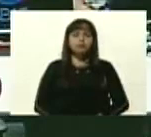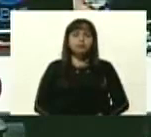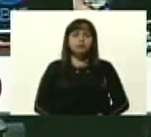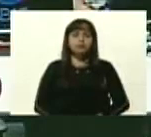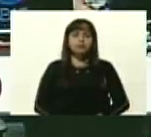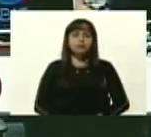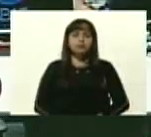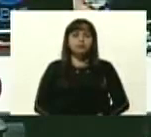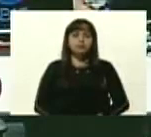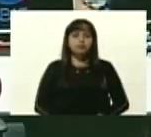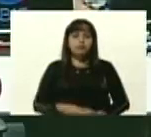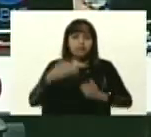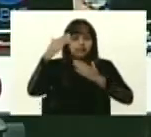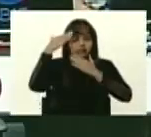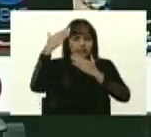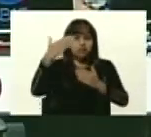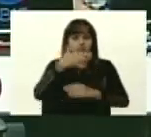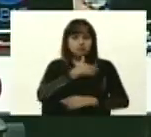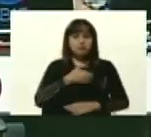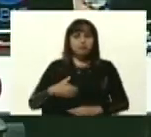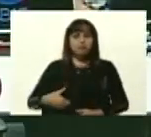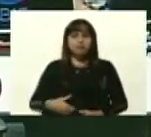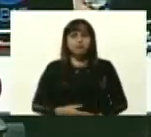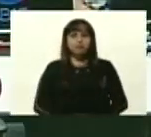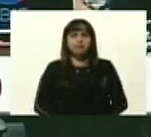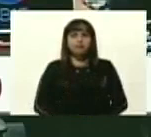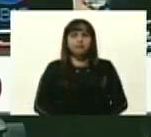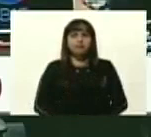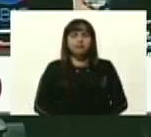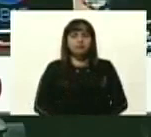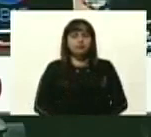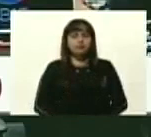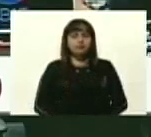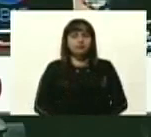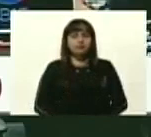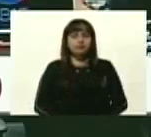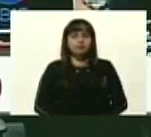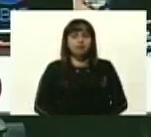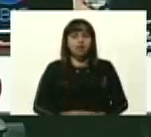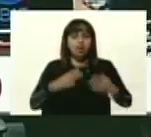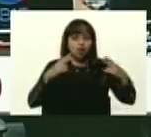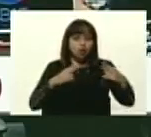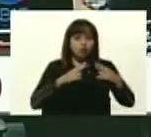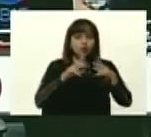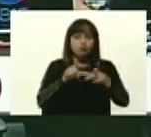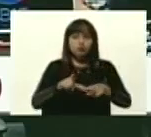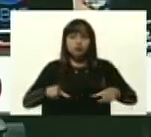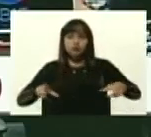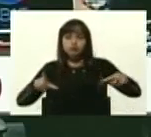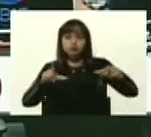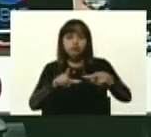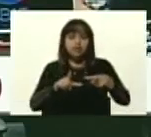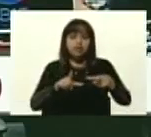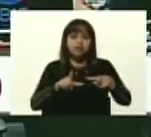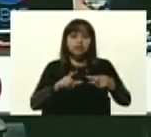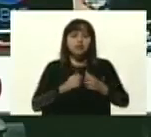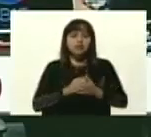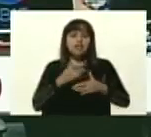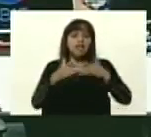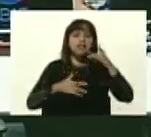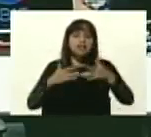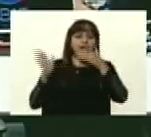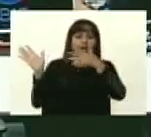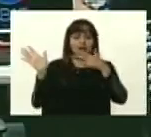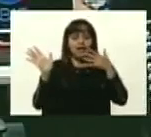Saludo, mi comandante en jefe. Nos encontramos en la sala de geomática de la Agencia Bolivariana para Actividades